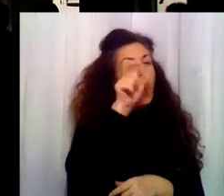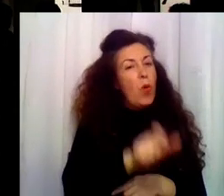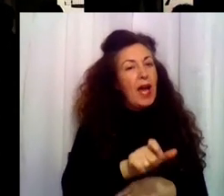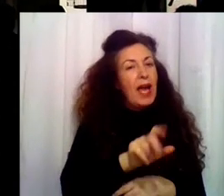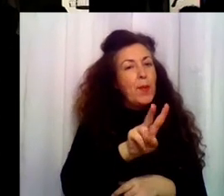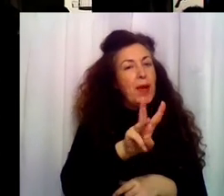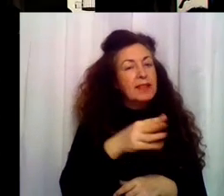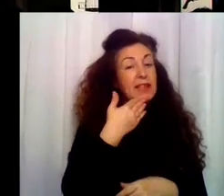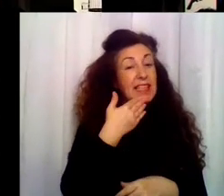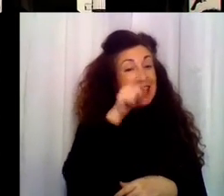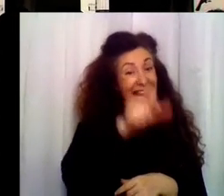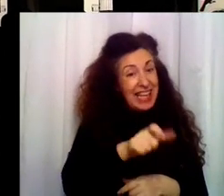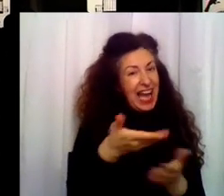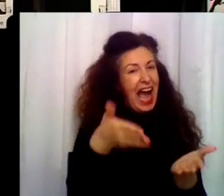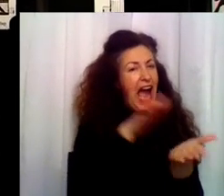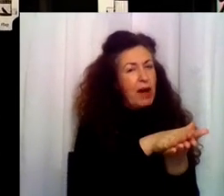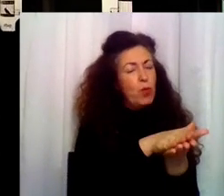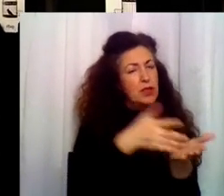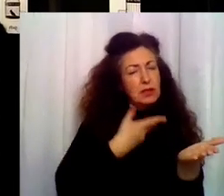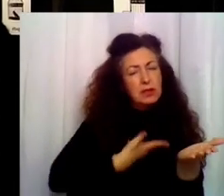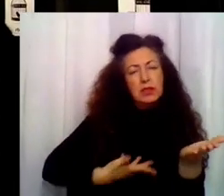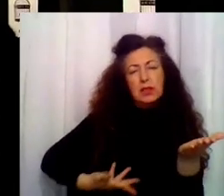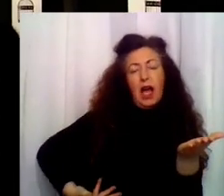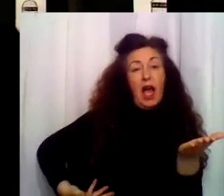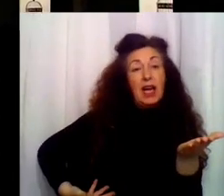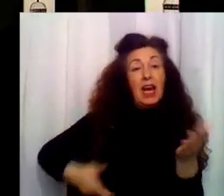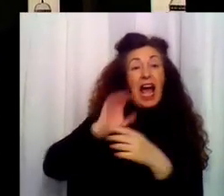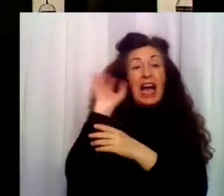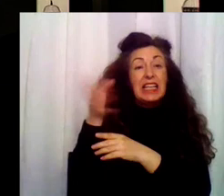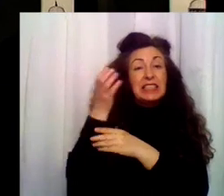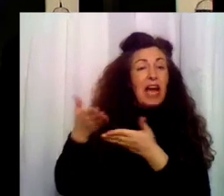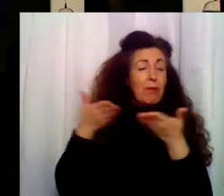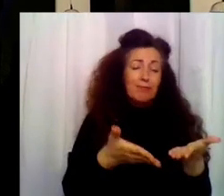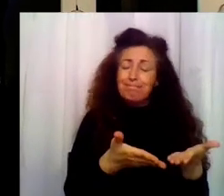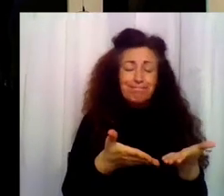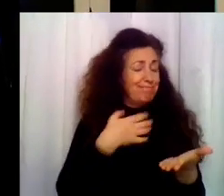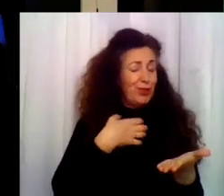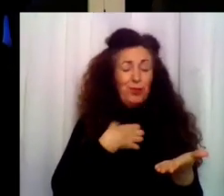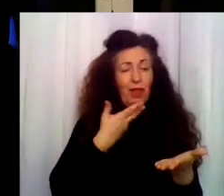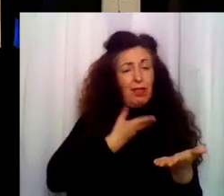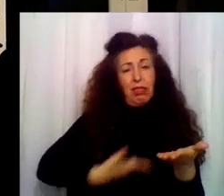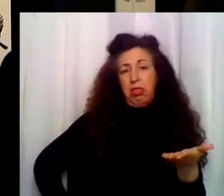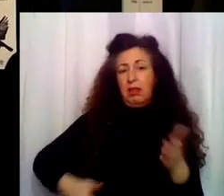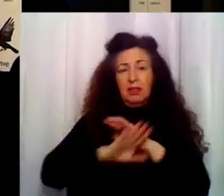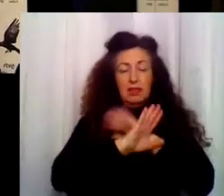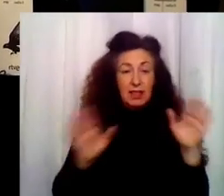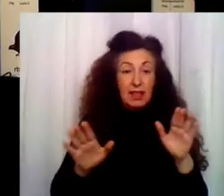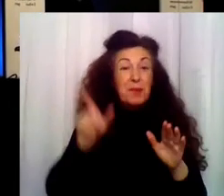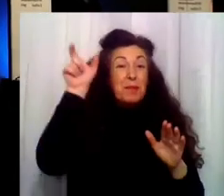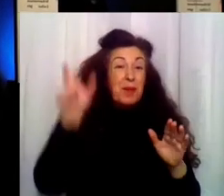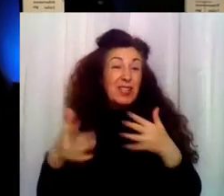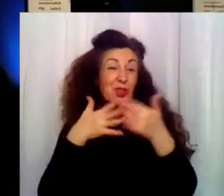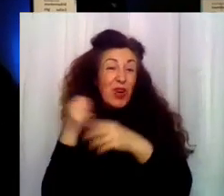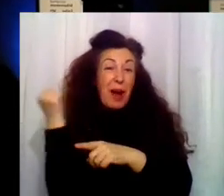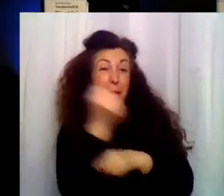víctima, Margarita Amaya, ha muerto desangrada sin que los operarios del SAMUR pudieran hacer nada por salvarla. Al parecer, el individuo es